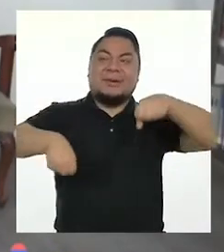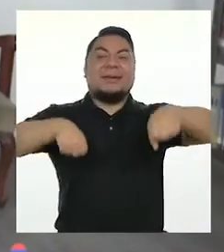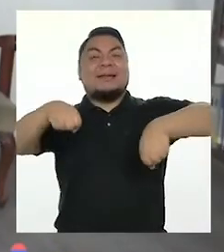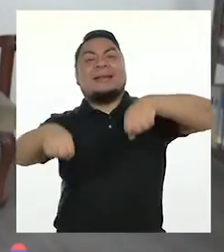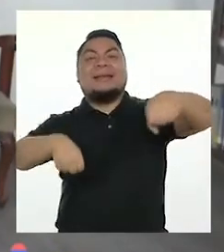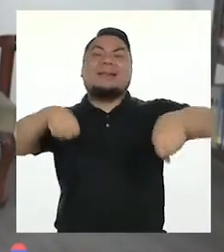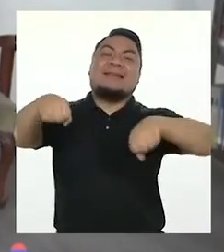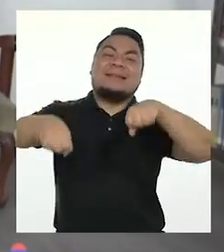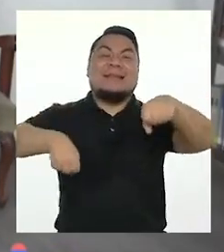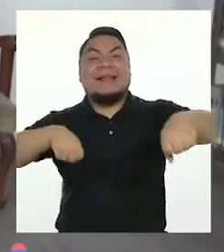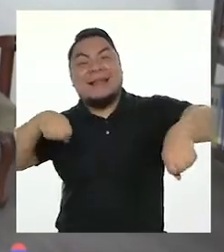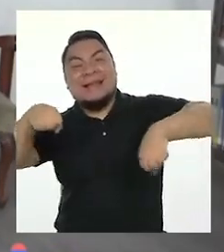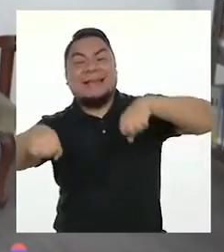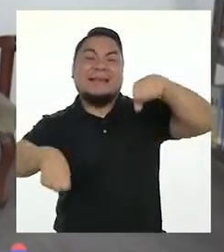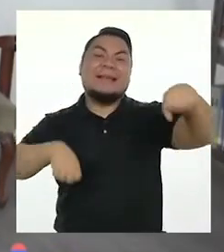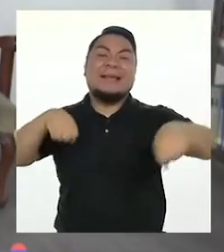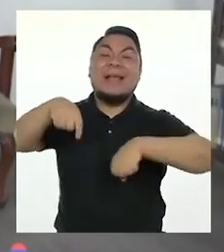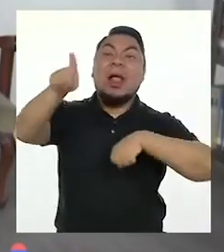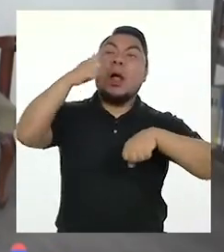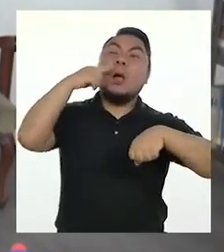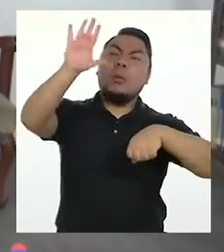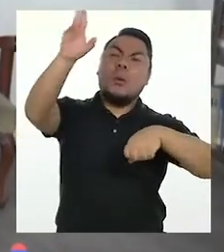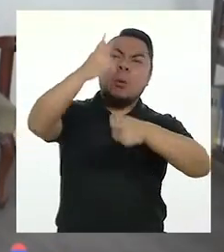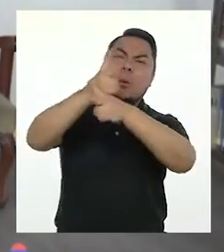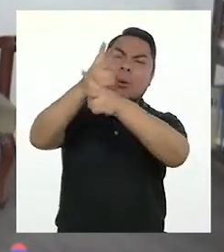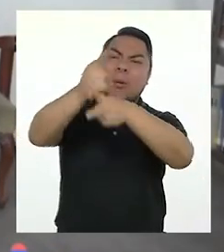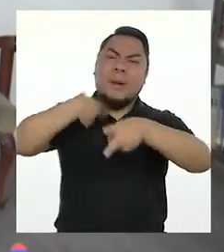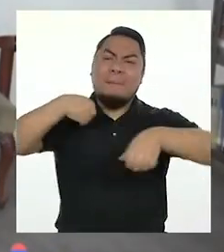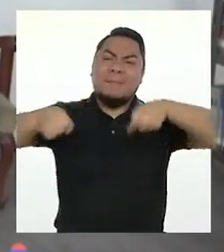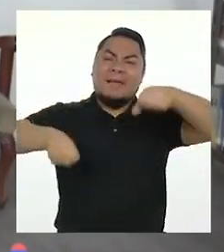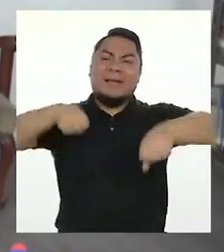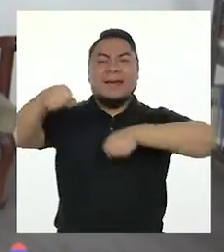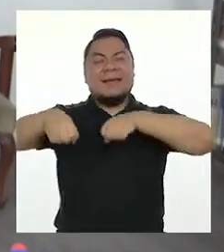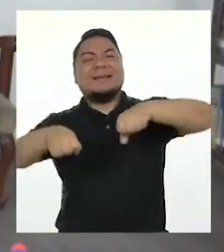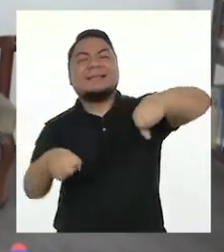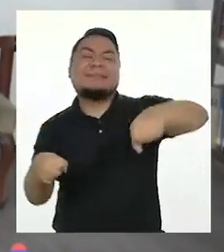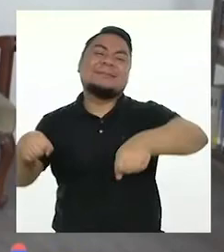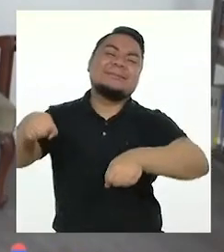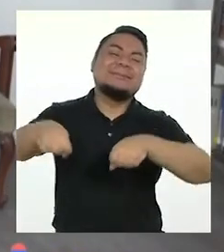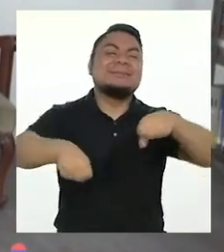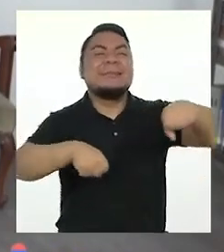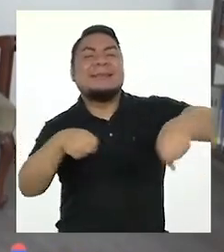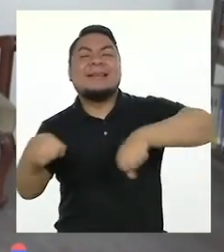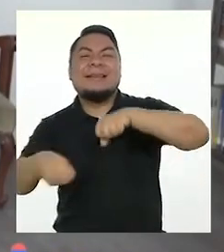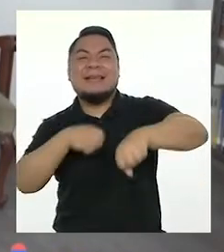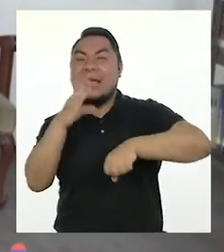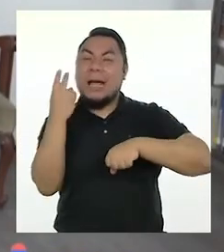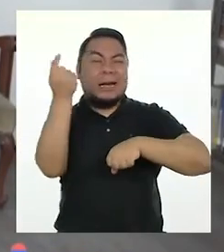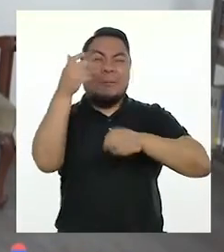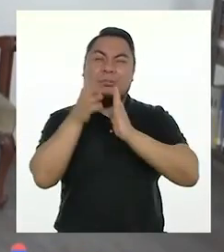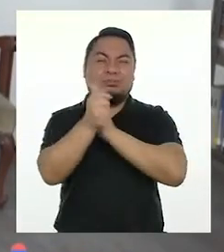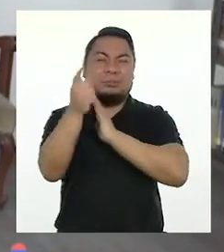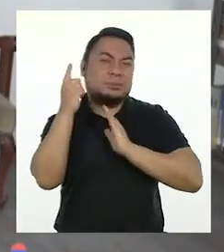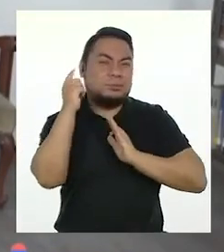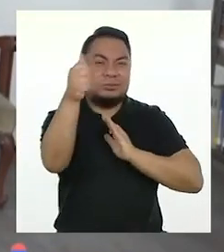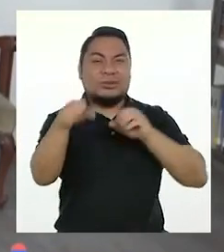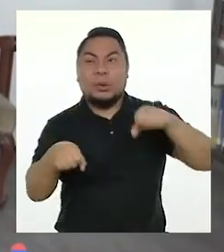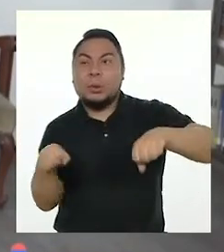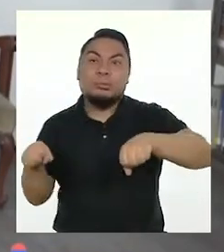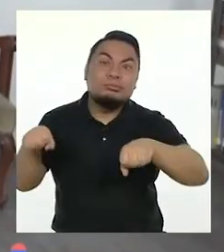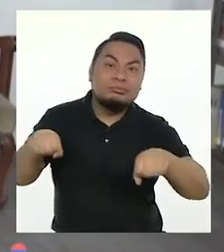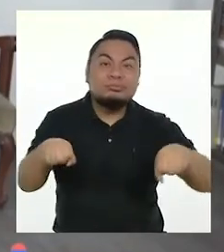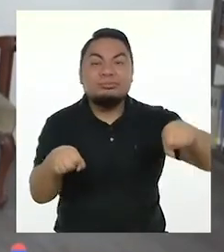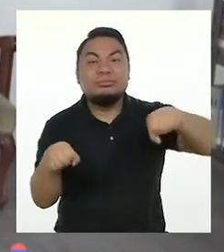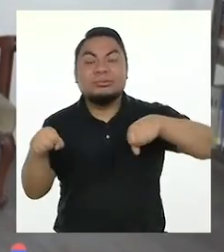¡Jijí! ¡Eh, señor! ¡Cuidado! ¡Estoy en mi bicicleta! ¡A toda velocidad! ¡En